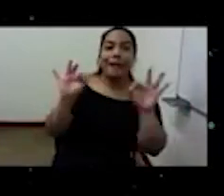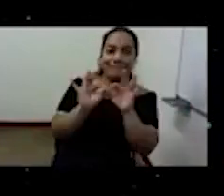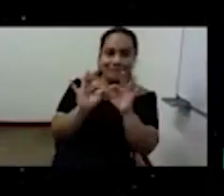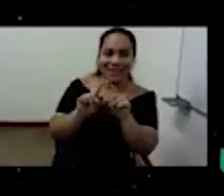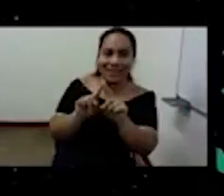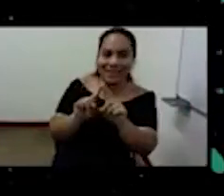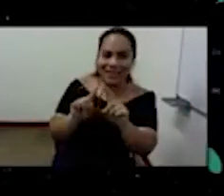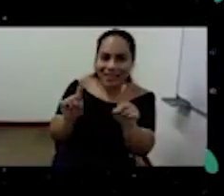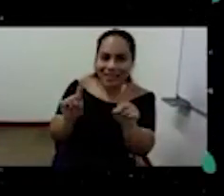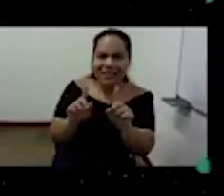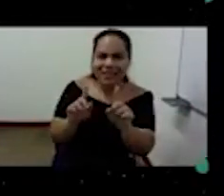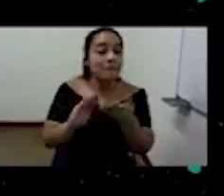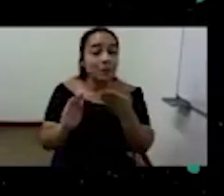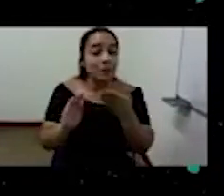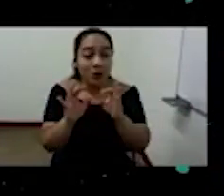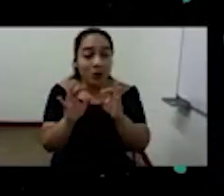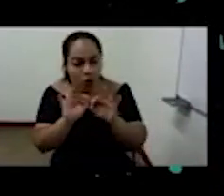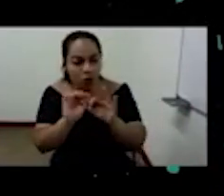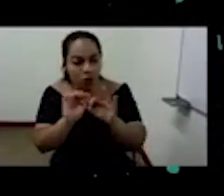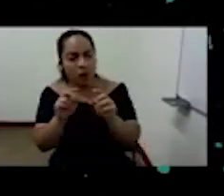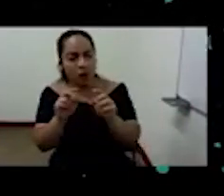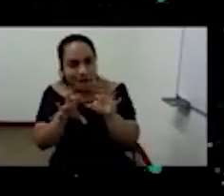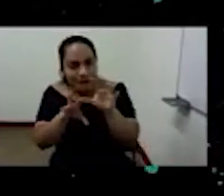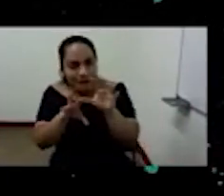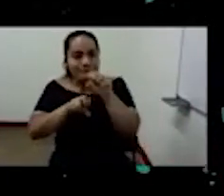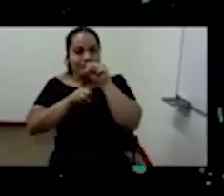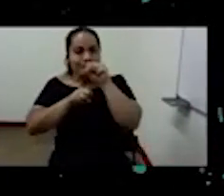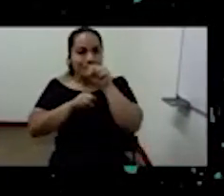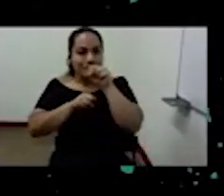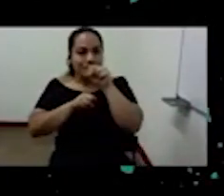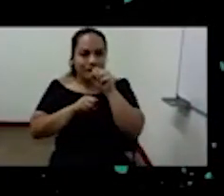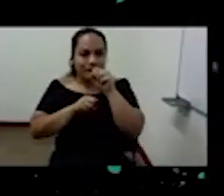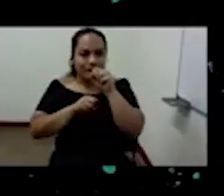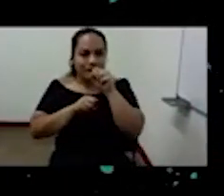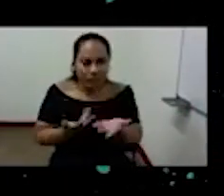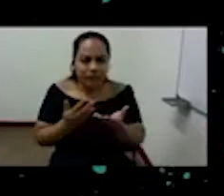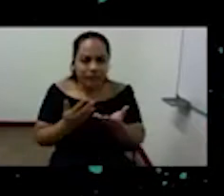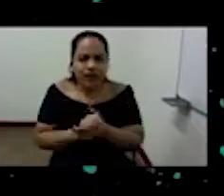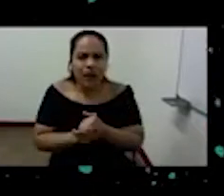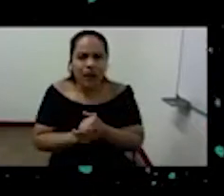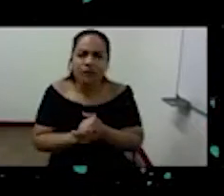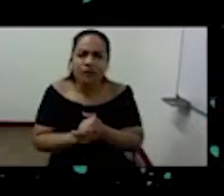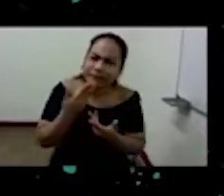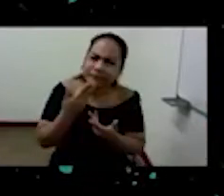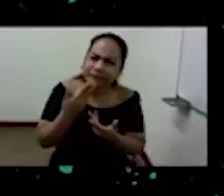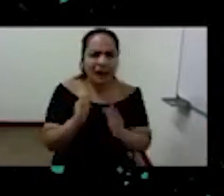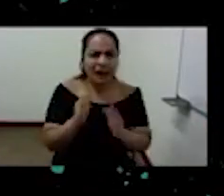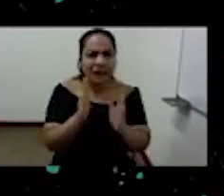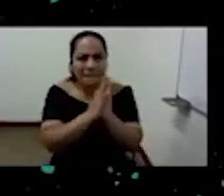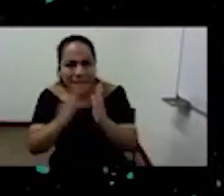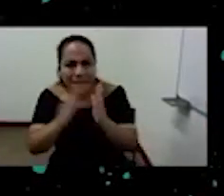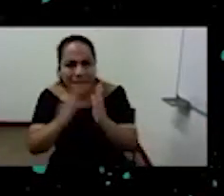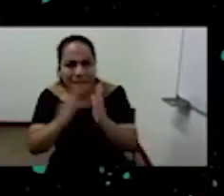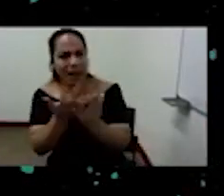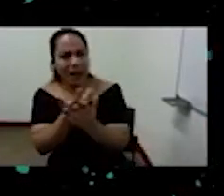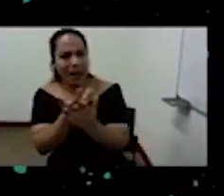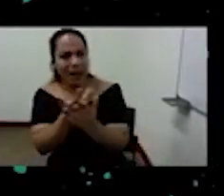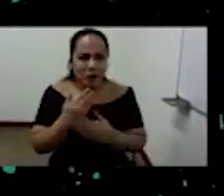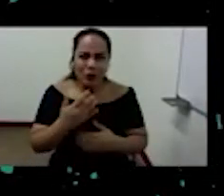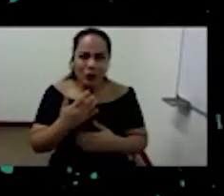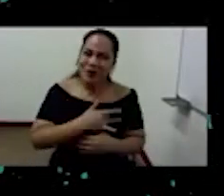impotencia humillación venganza en mi sentido